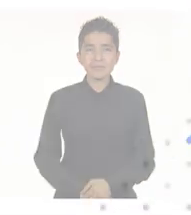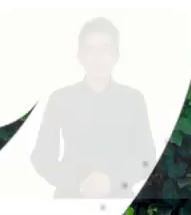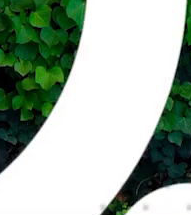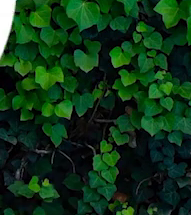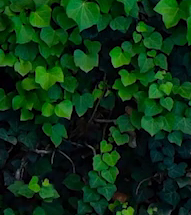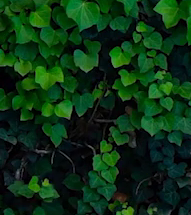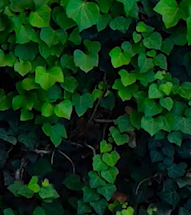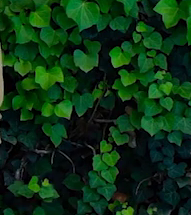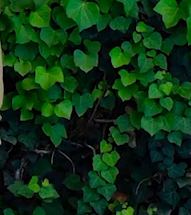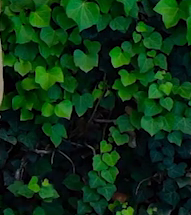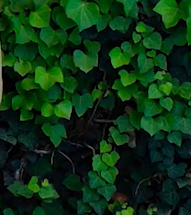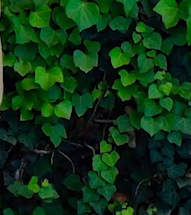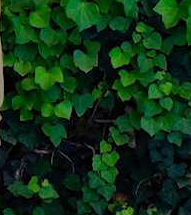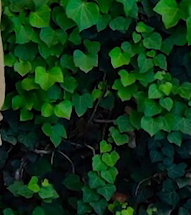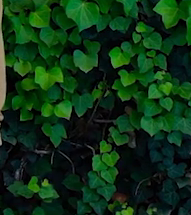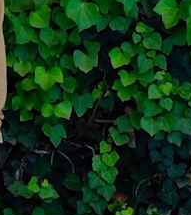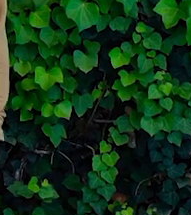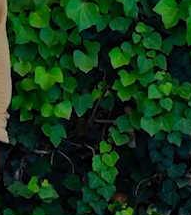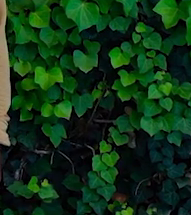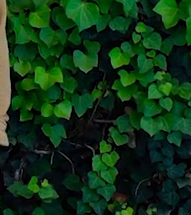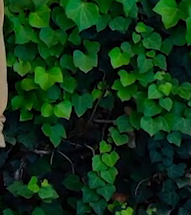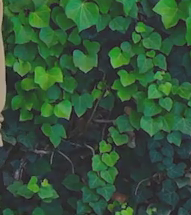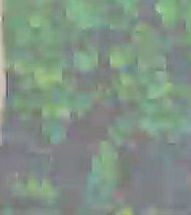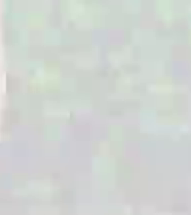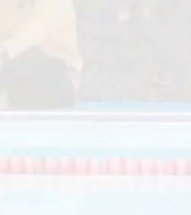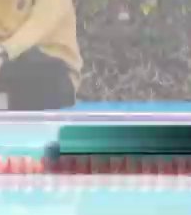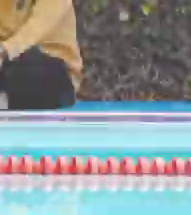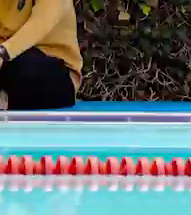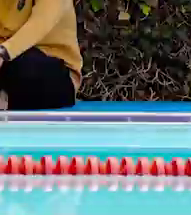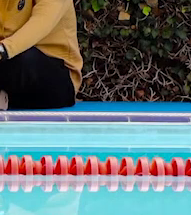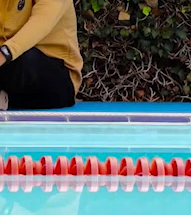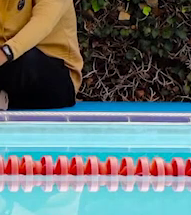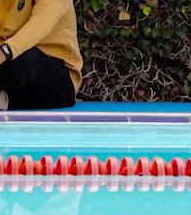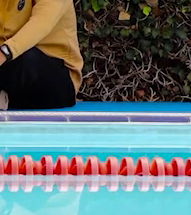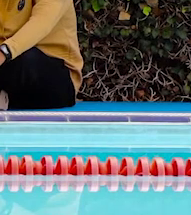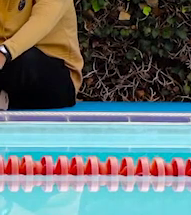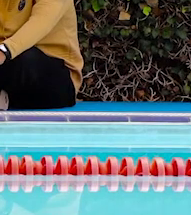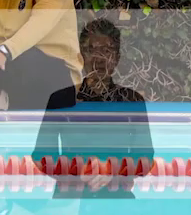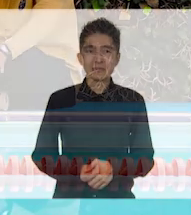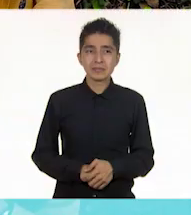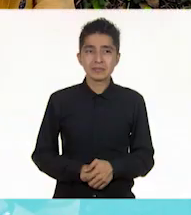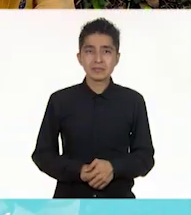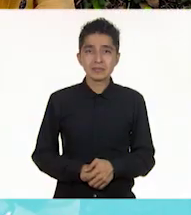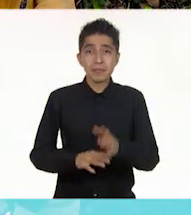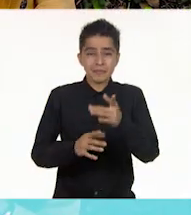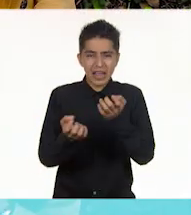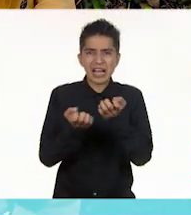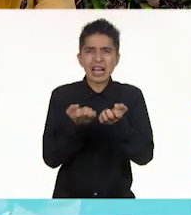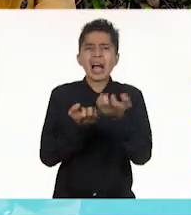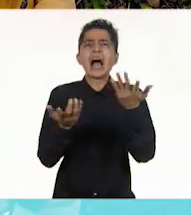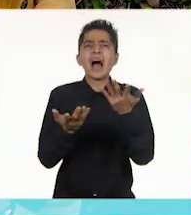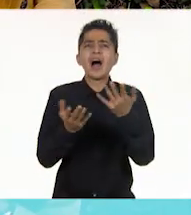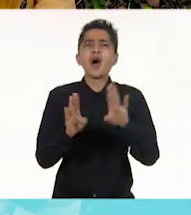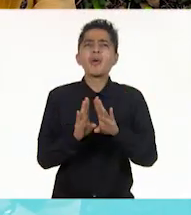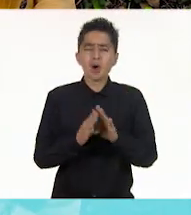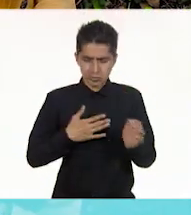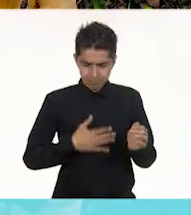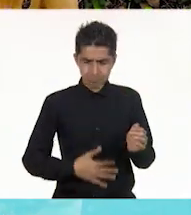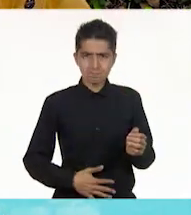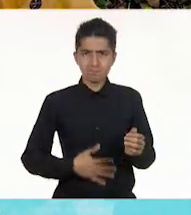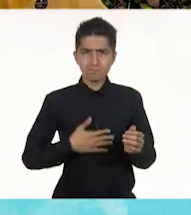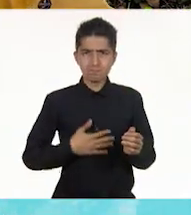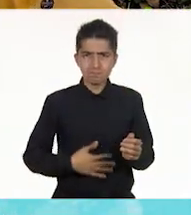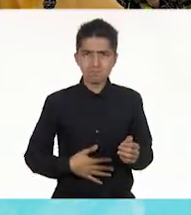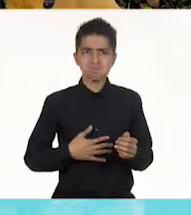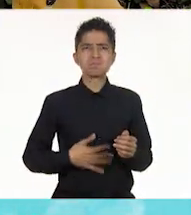Y recuerda, entre clase y clase, activa tu cuerpo. Bien, en este ejercicio vamos a trabajar sobre el abdomen, en la parte alta.